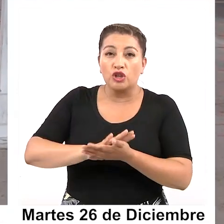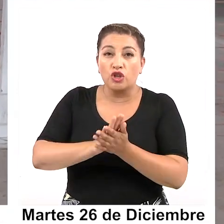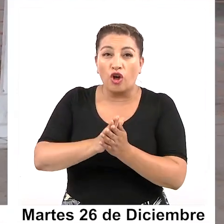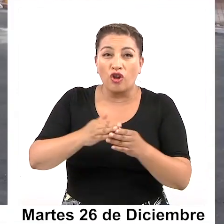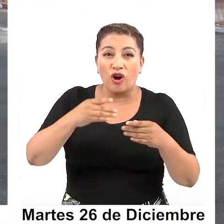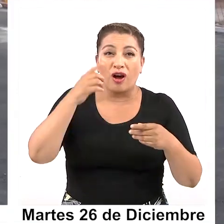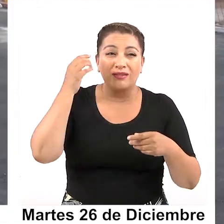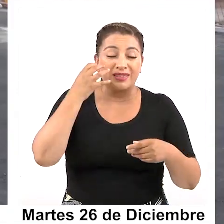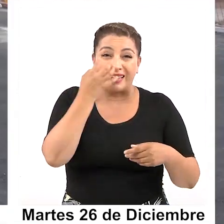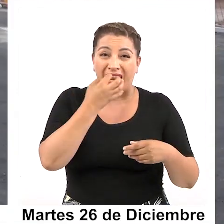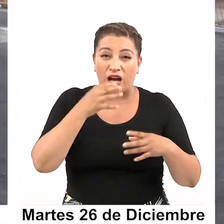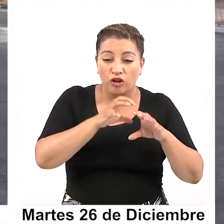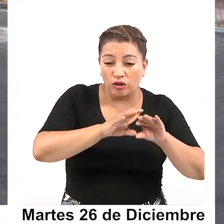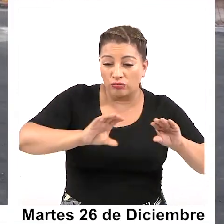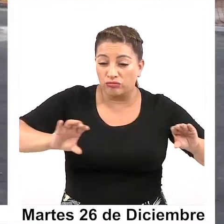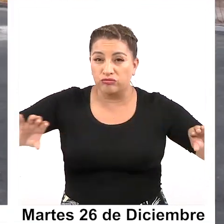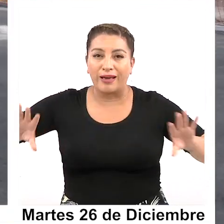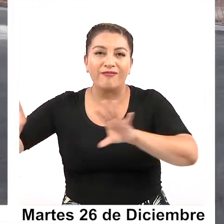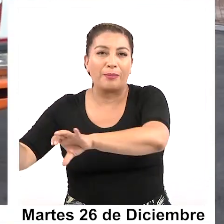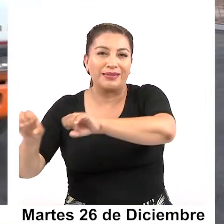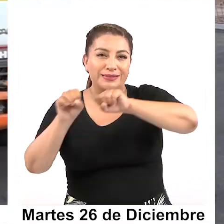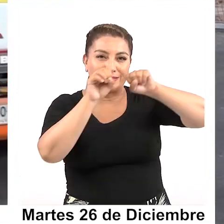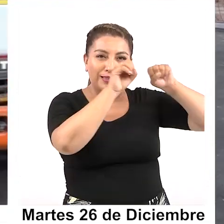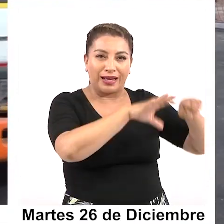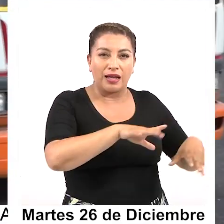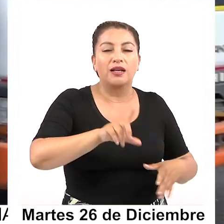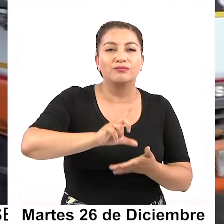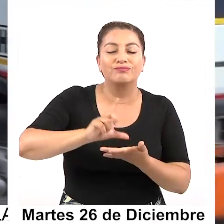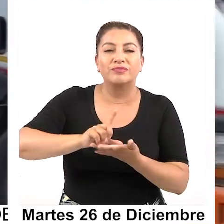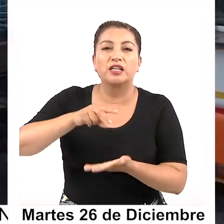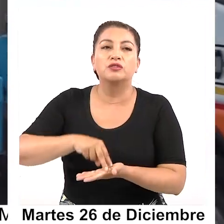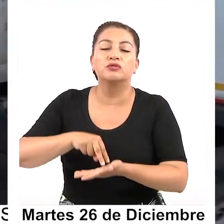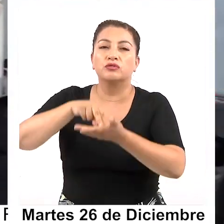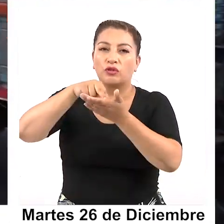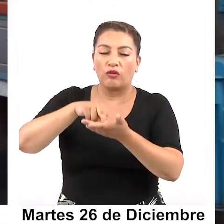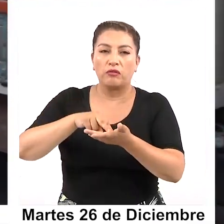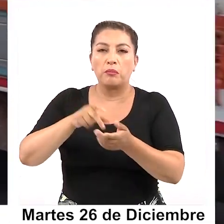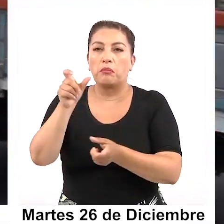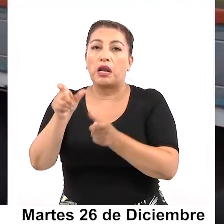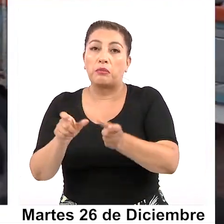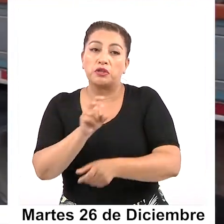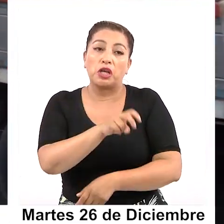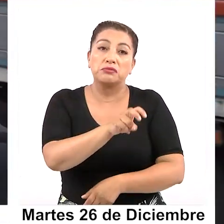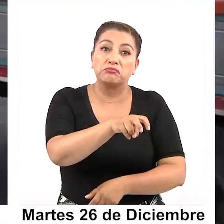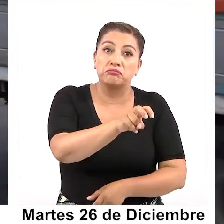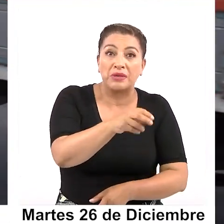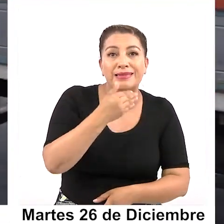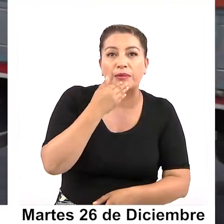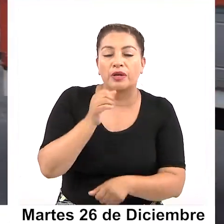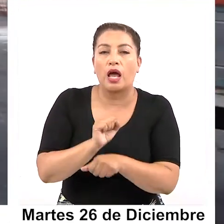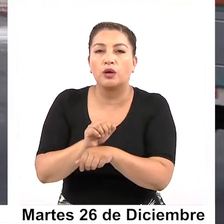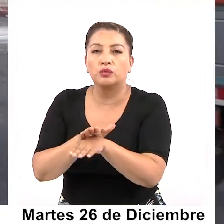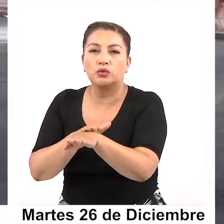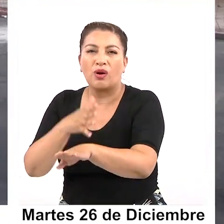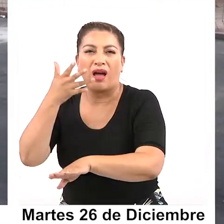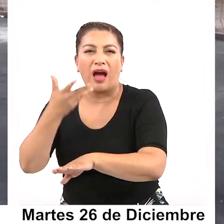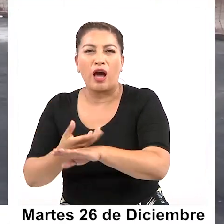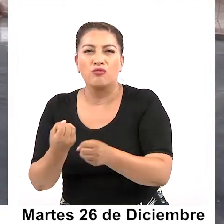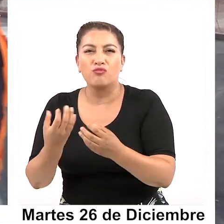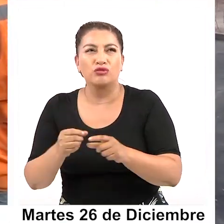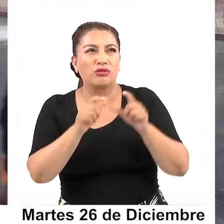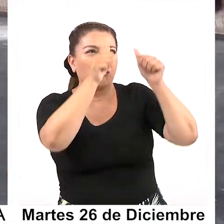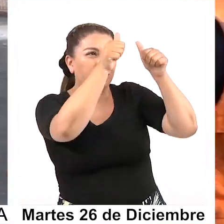las barreras, de toda la señalización que está disponible en Sofri. Para los transeúntes y conductores hay bastante señalética